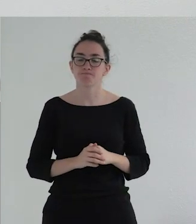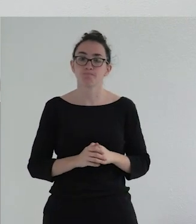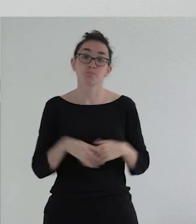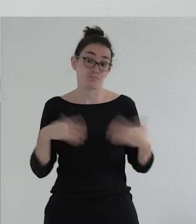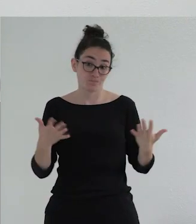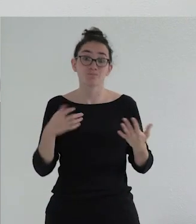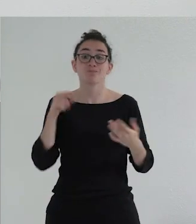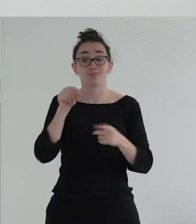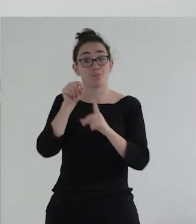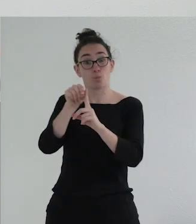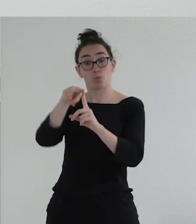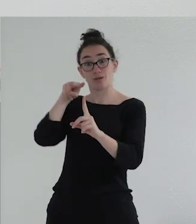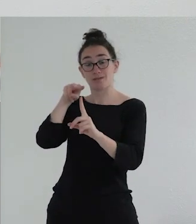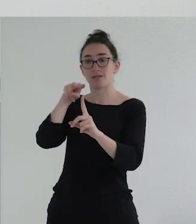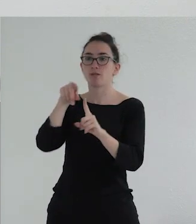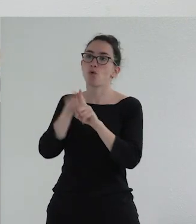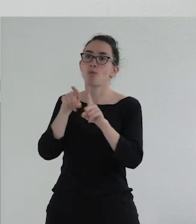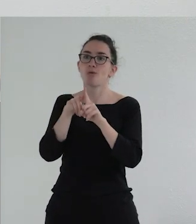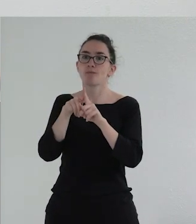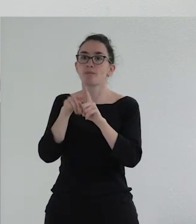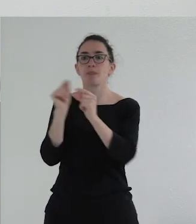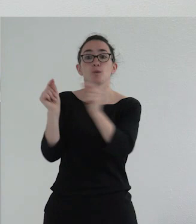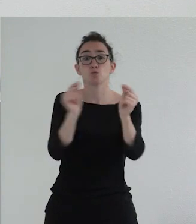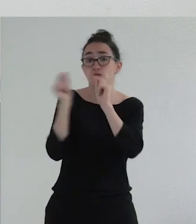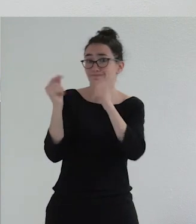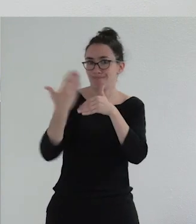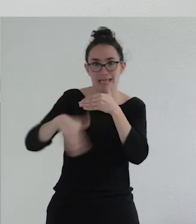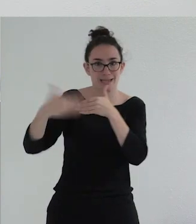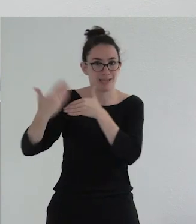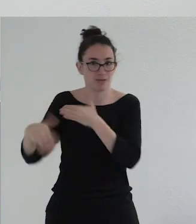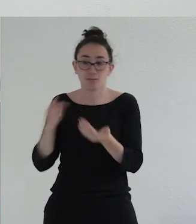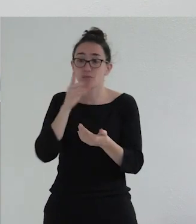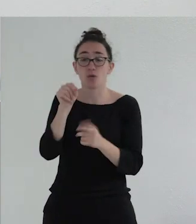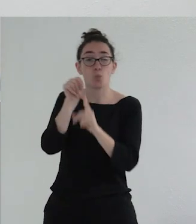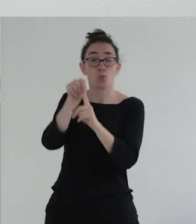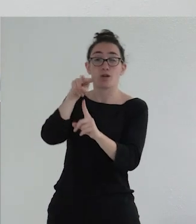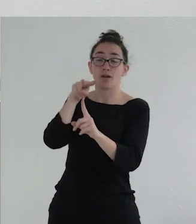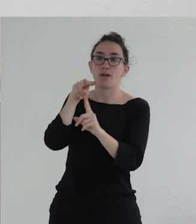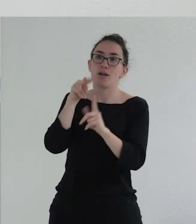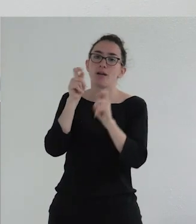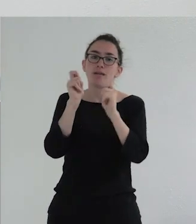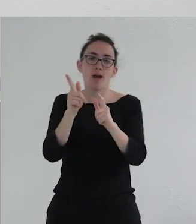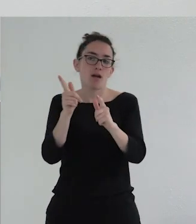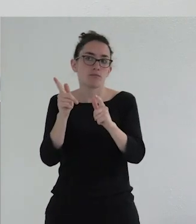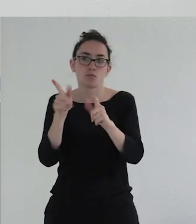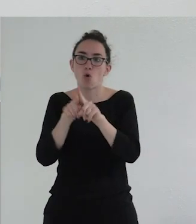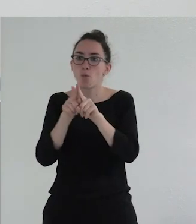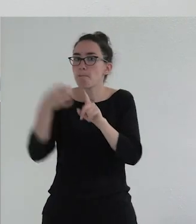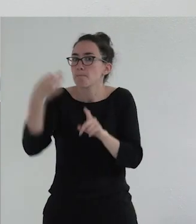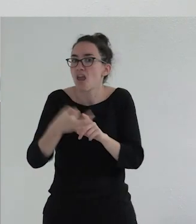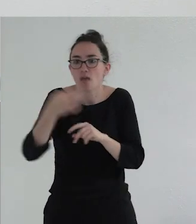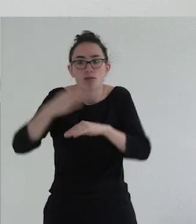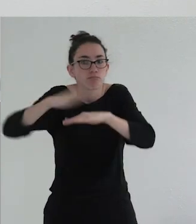ese tipo de enfoques permiten muy poco una discusión porque estos enfoques lo que establecen es la construcción de una esencia verdadera